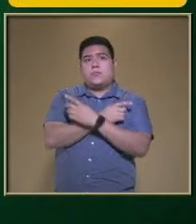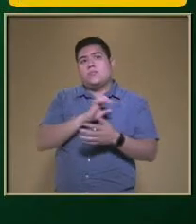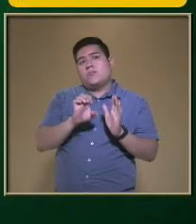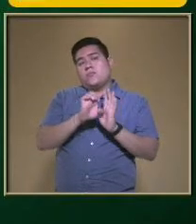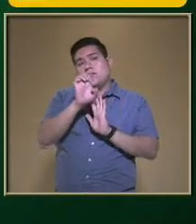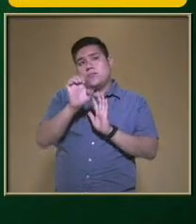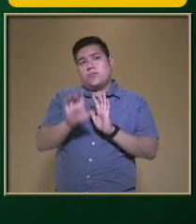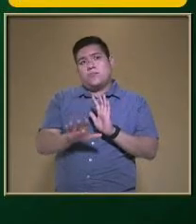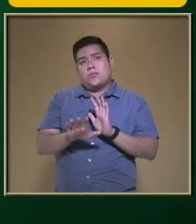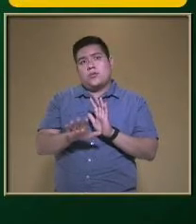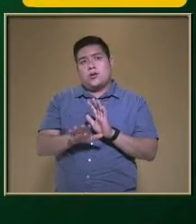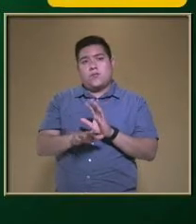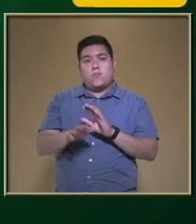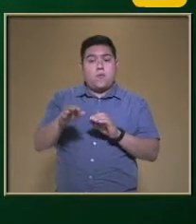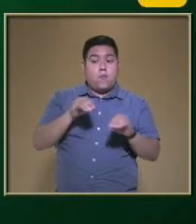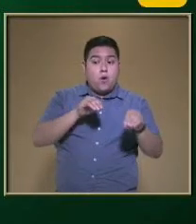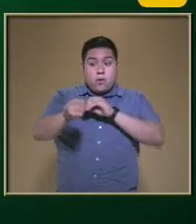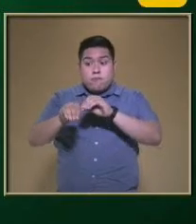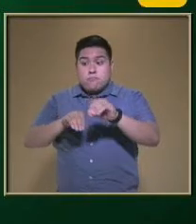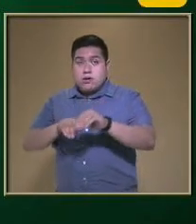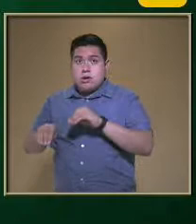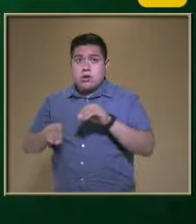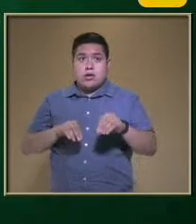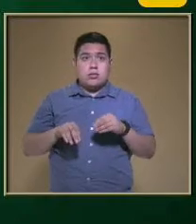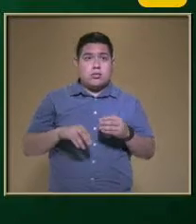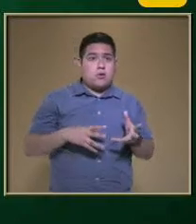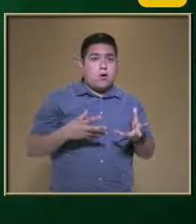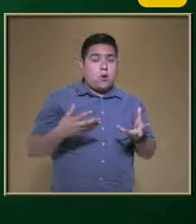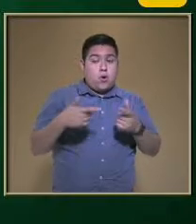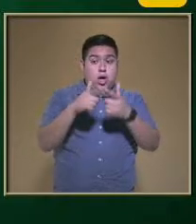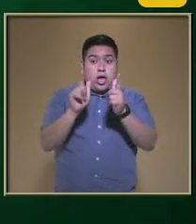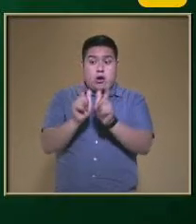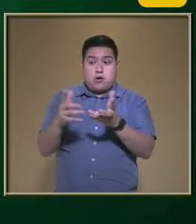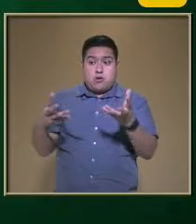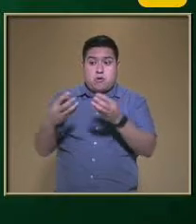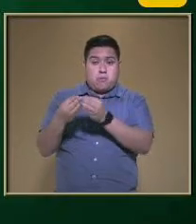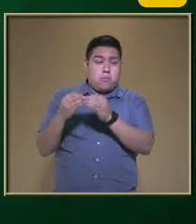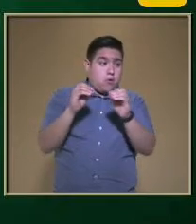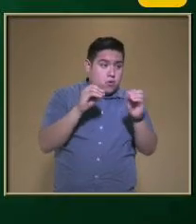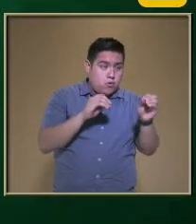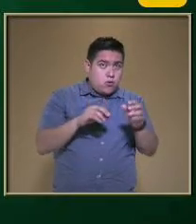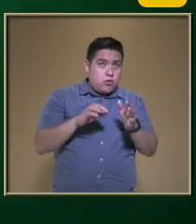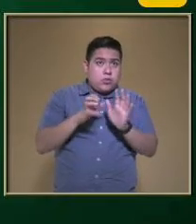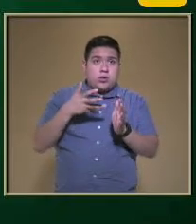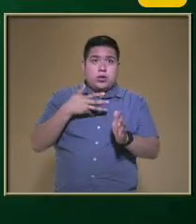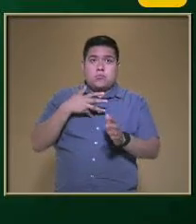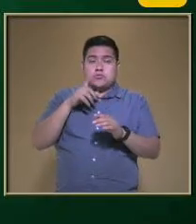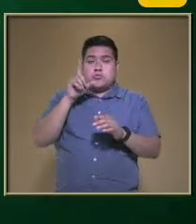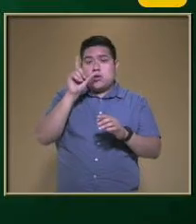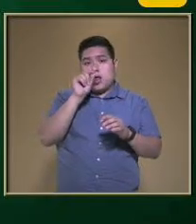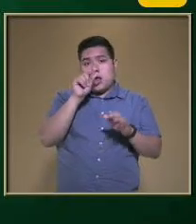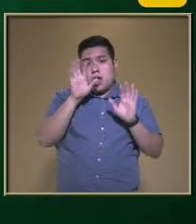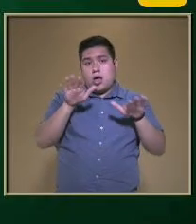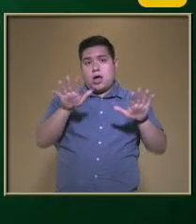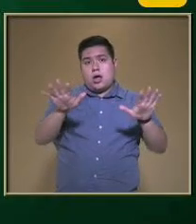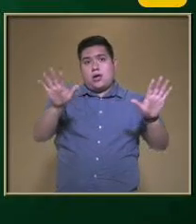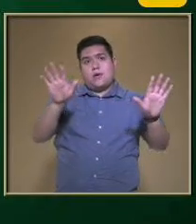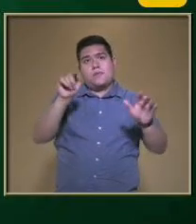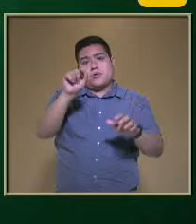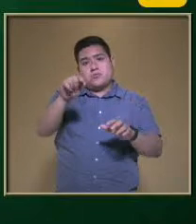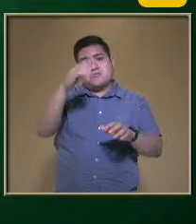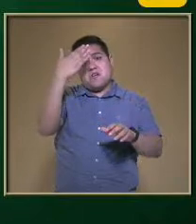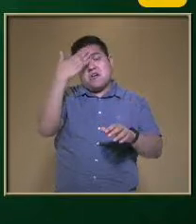pueden ser El desplazamiento Ya sea individual O en manada En grupo Por ejemplo Ahí tenemos Una ave Pero obviamente Ustedes